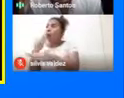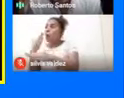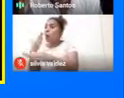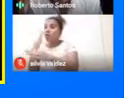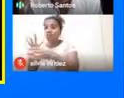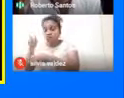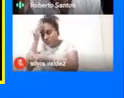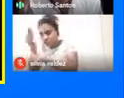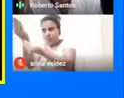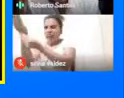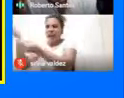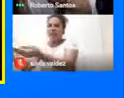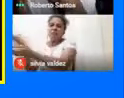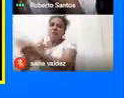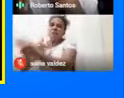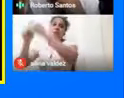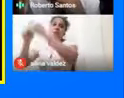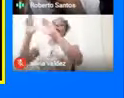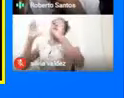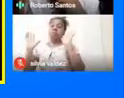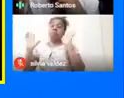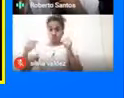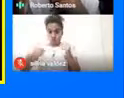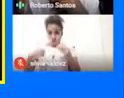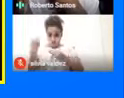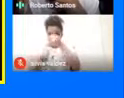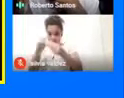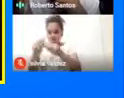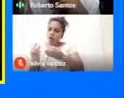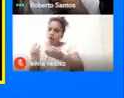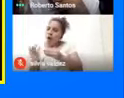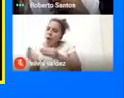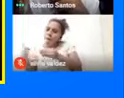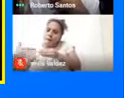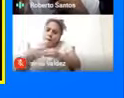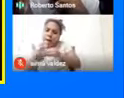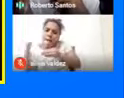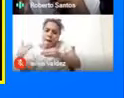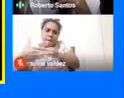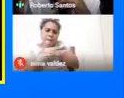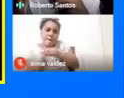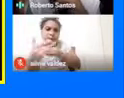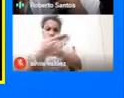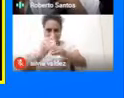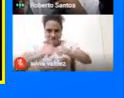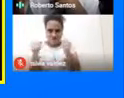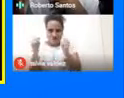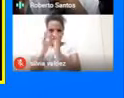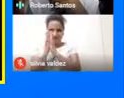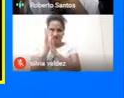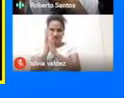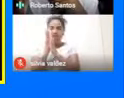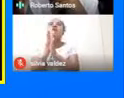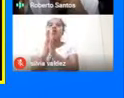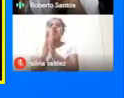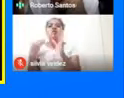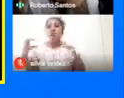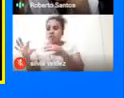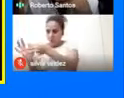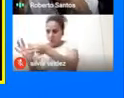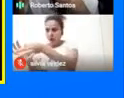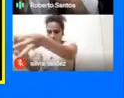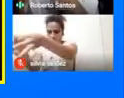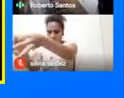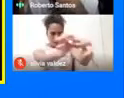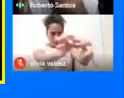Yo tracé un recorrido Por el centro De Bogotá Uniendo Esas Iglesias